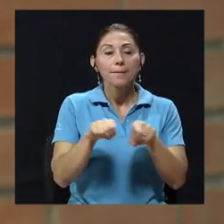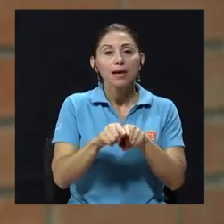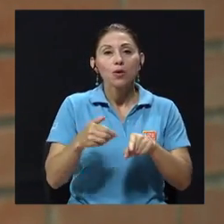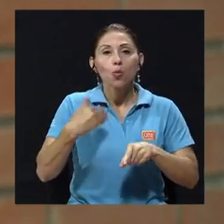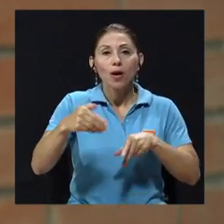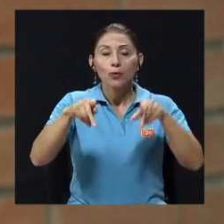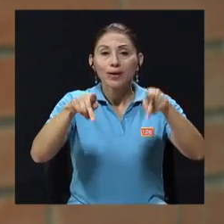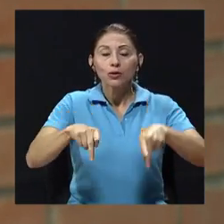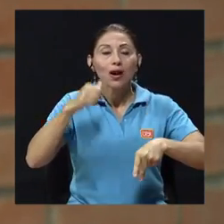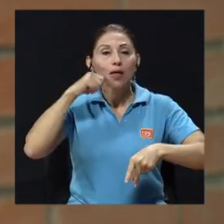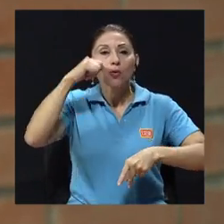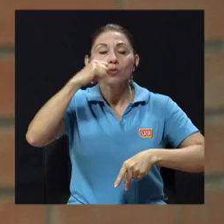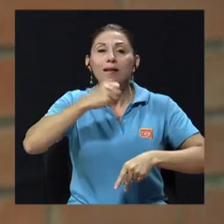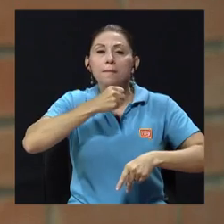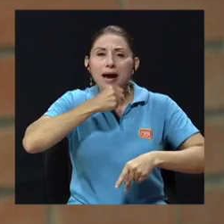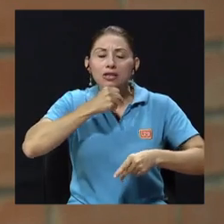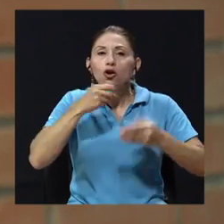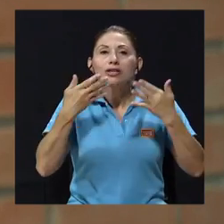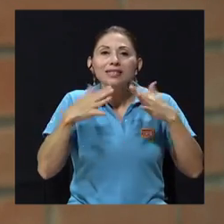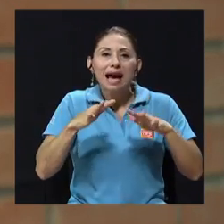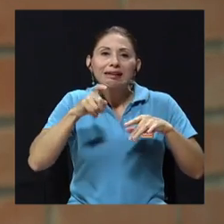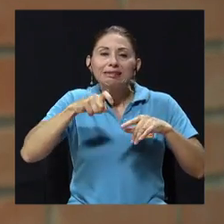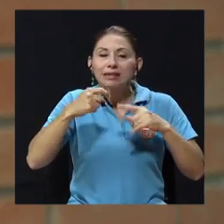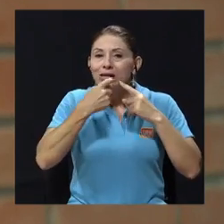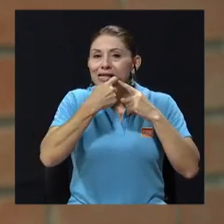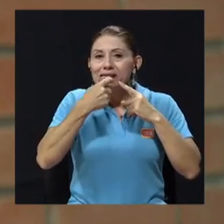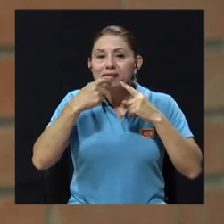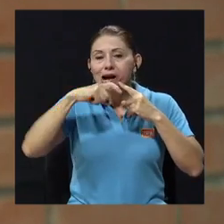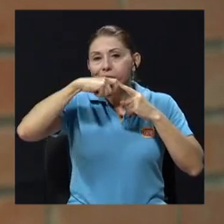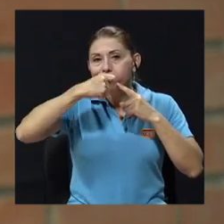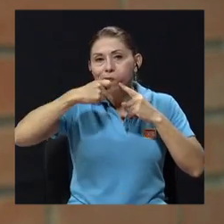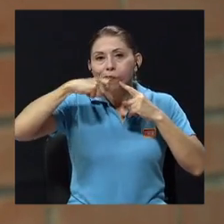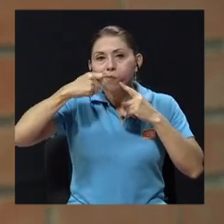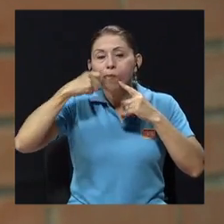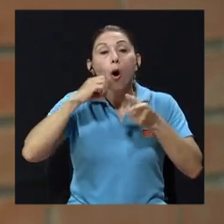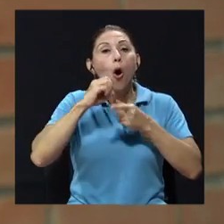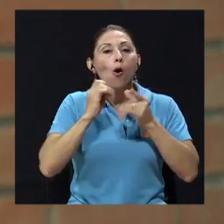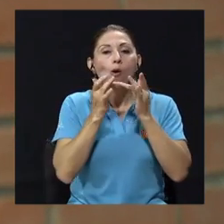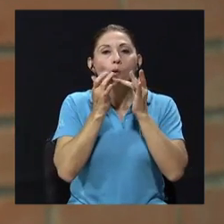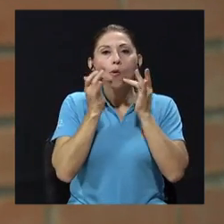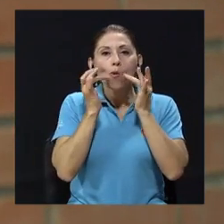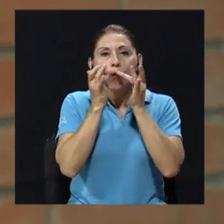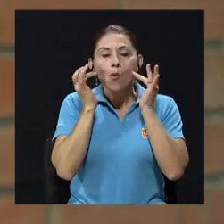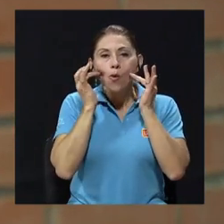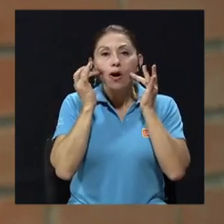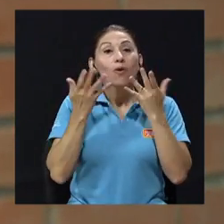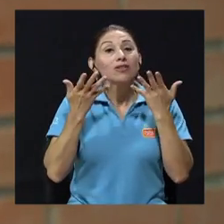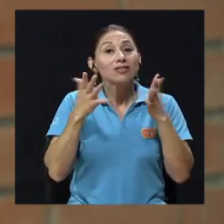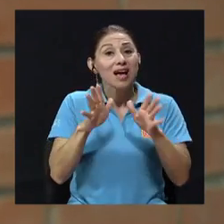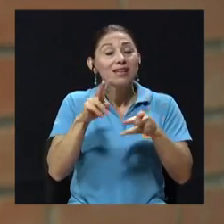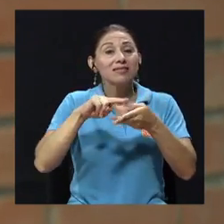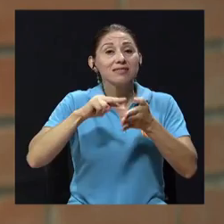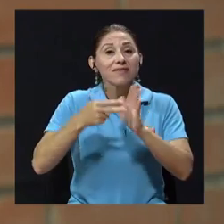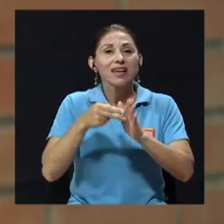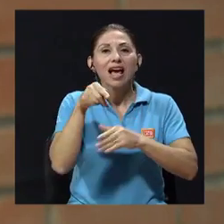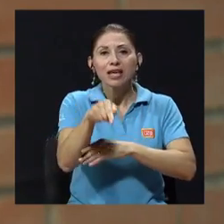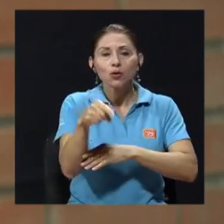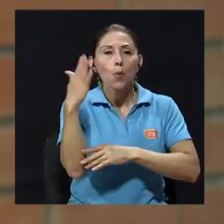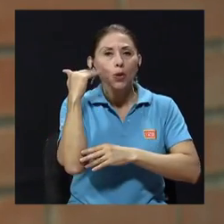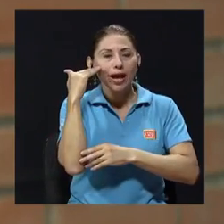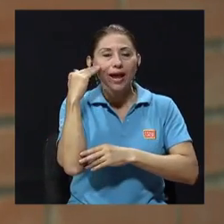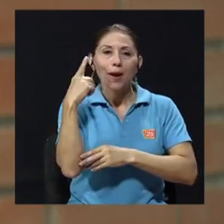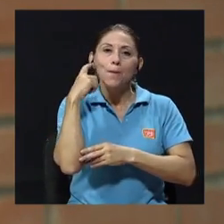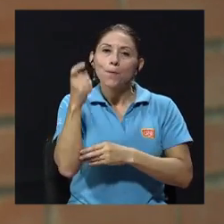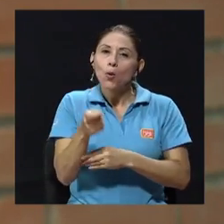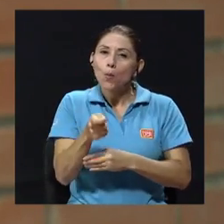adulta mayor ha perdido algunos de sus dientes o la totalidad de los mismos, hablamos que esto es por